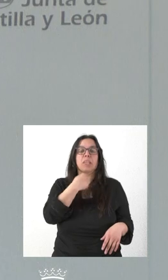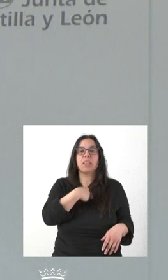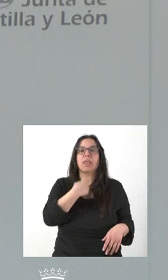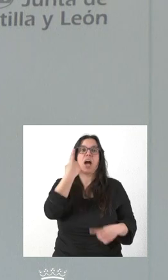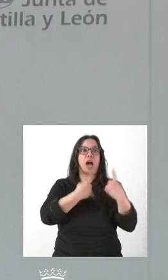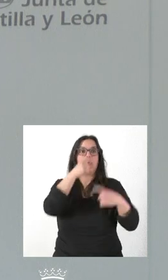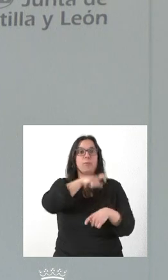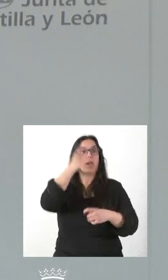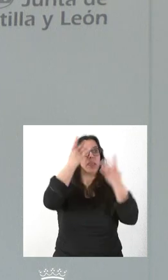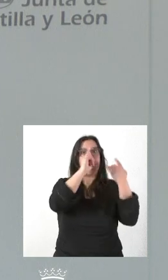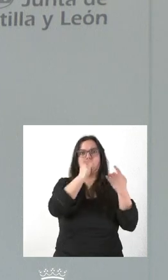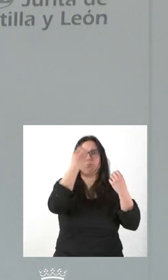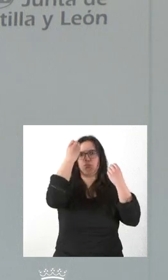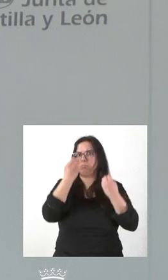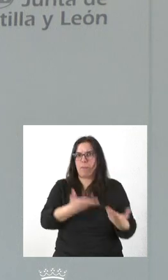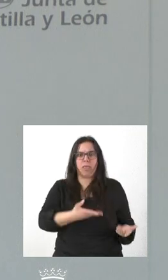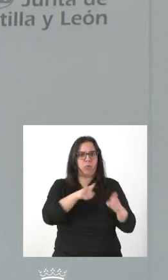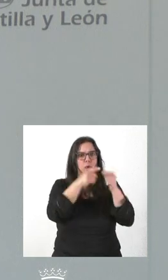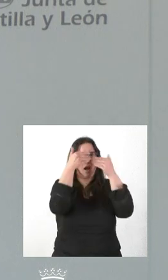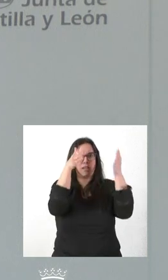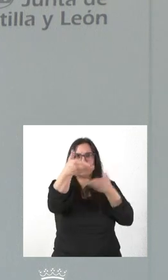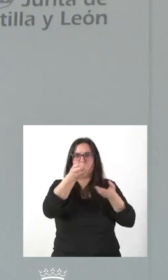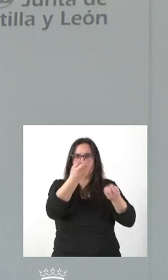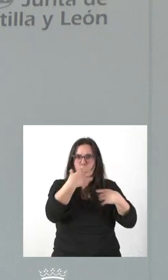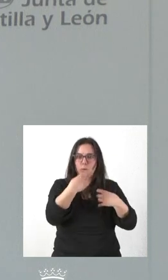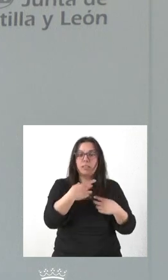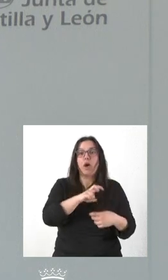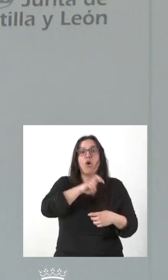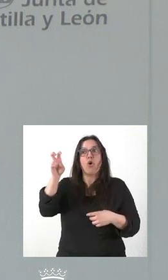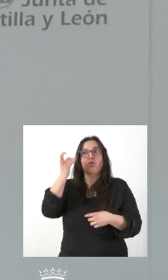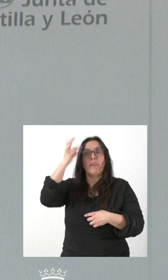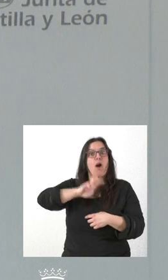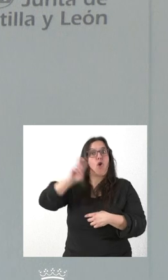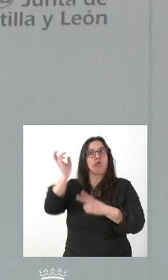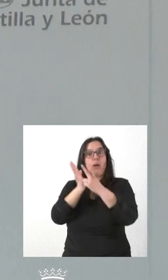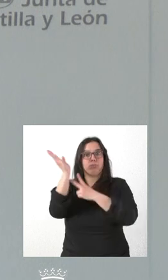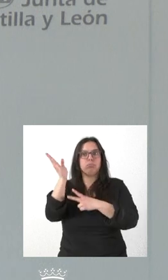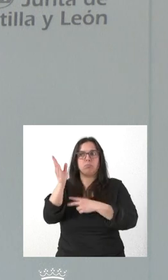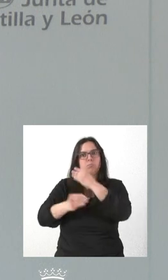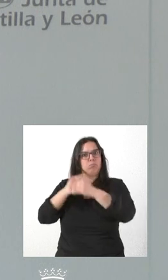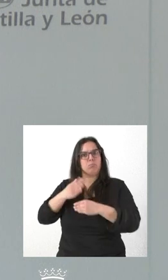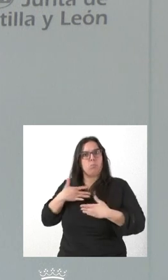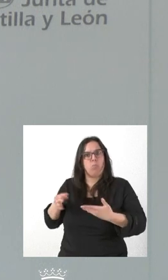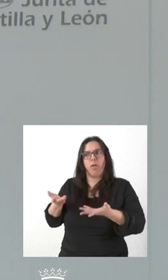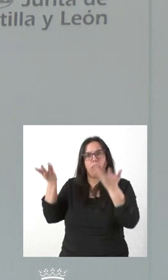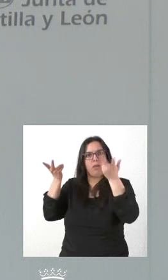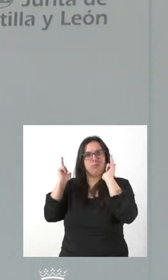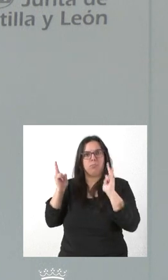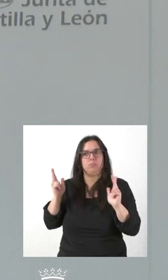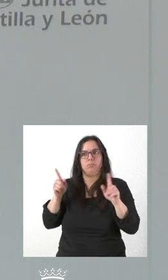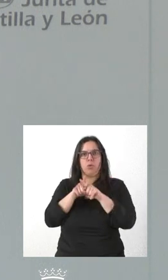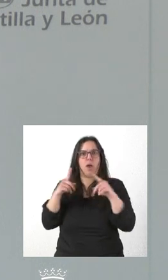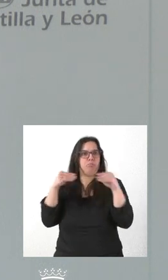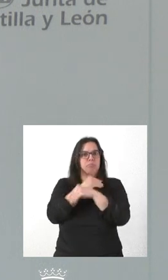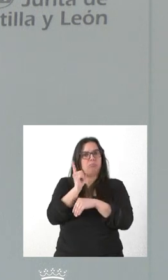tienen ideas al respecto, bienvenidas sean y, si hay personas que también quieren desarrollar otras iniciativas, por supuesto que lo pueden hacer. Nosotros no nos vemos que esto colisione en modo alguno con la